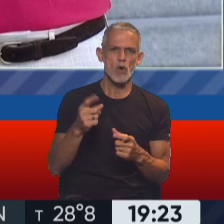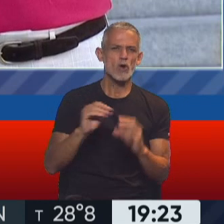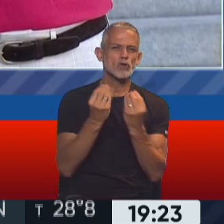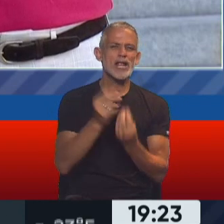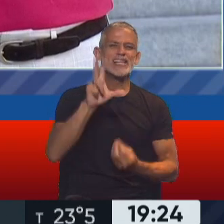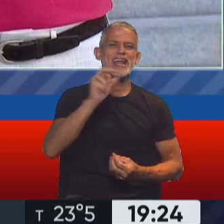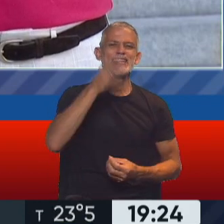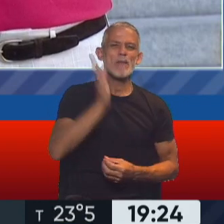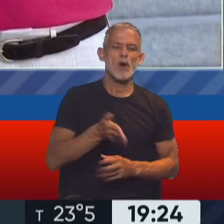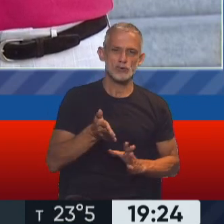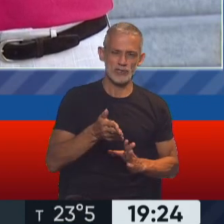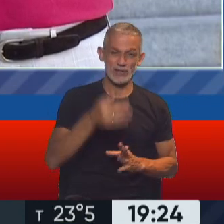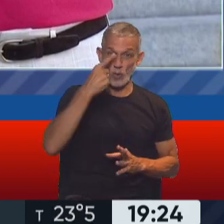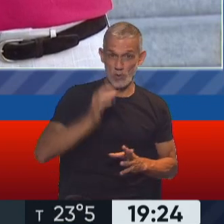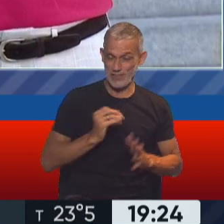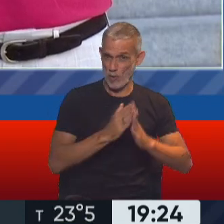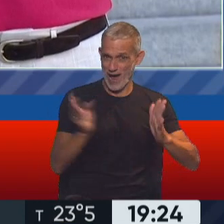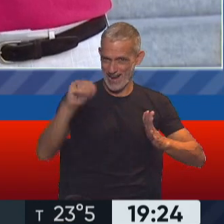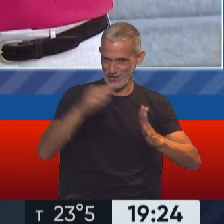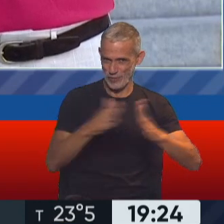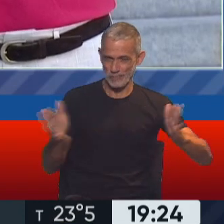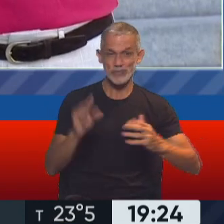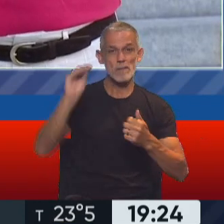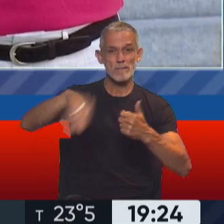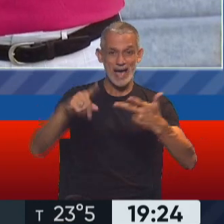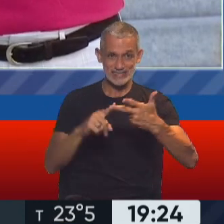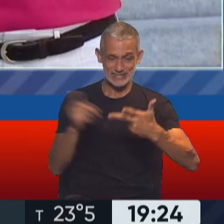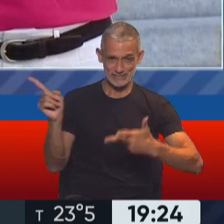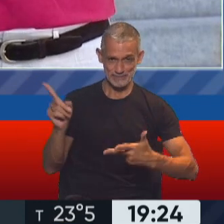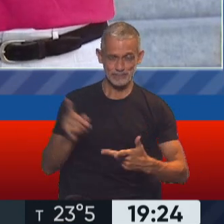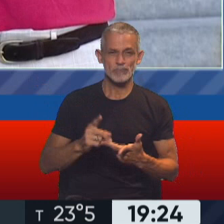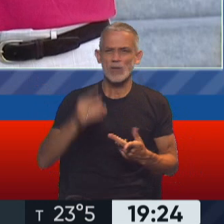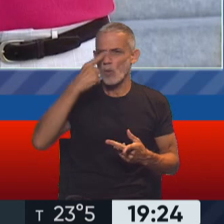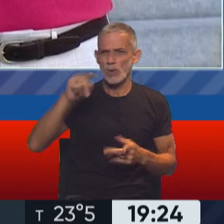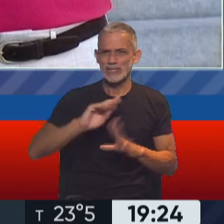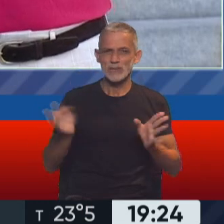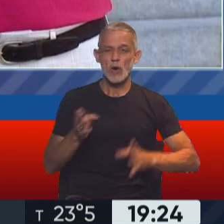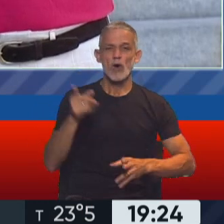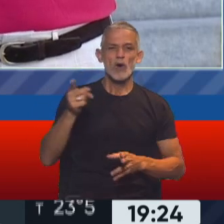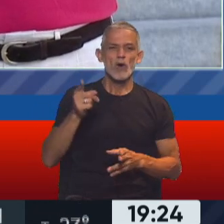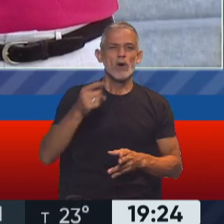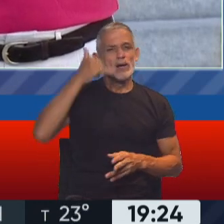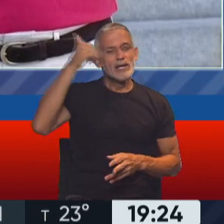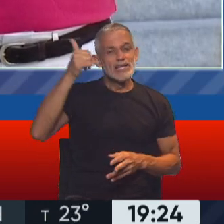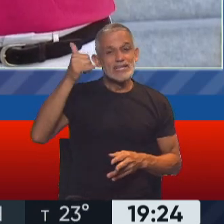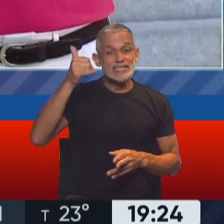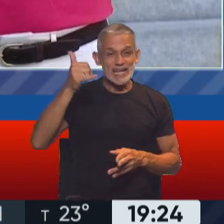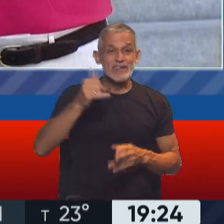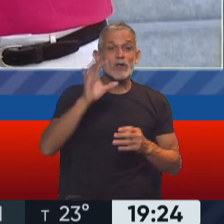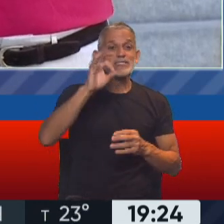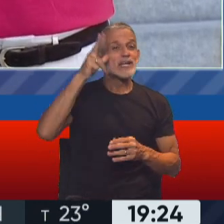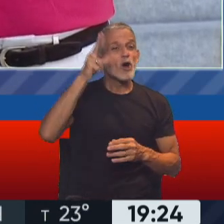un 30% en el último año. Y otro dato más positivo, el último, la línea 0800